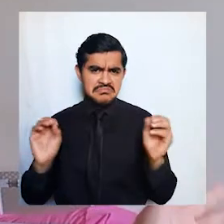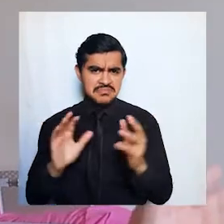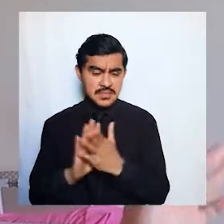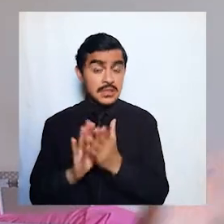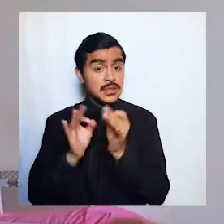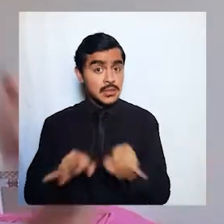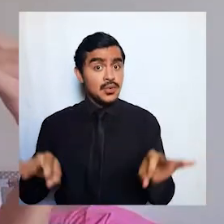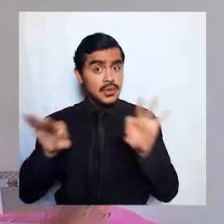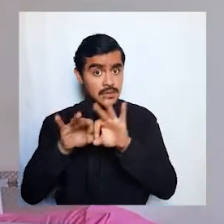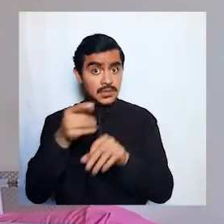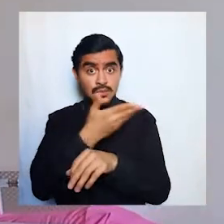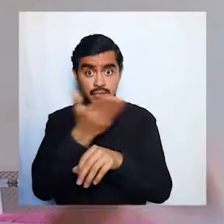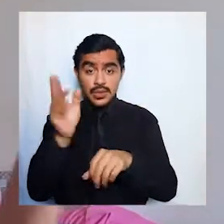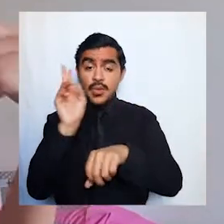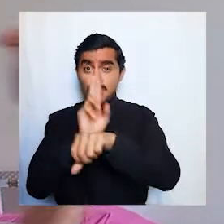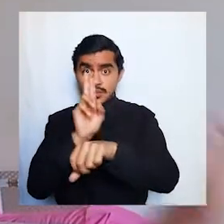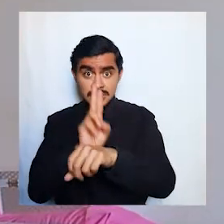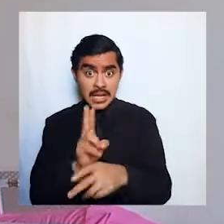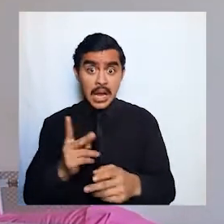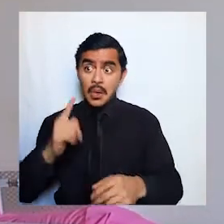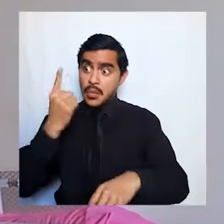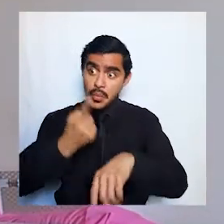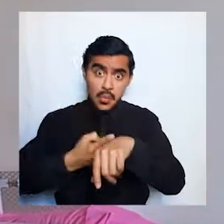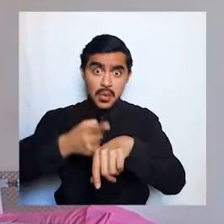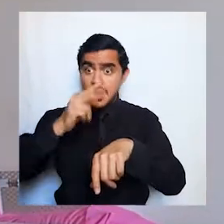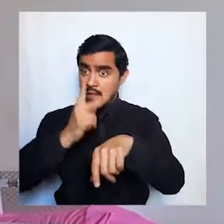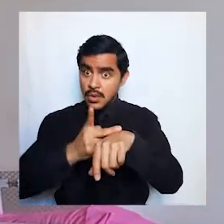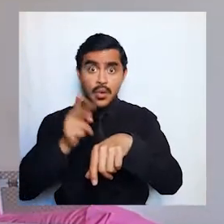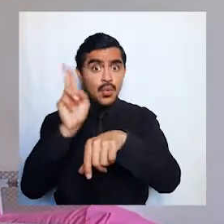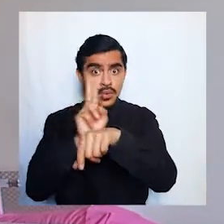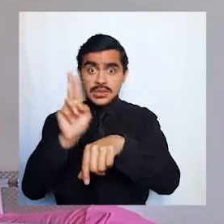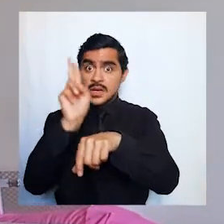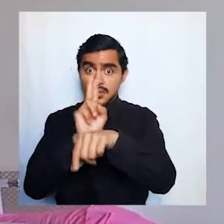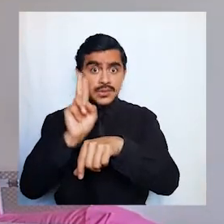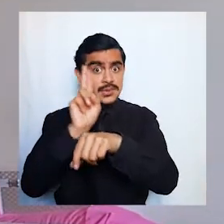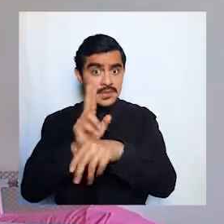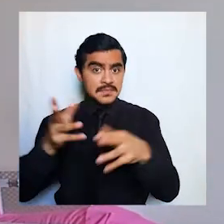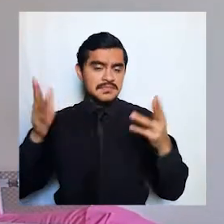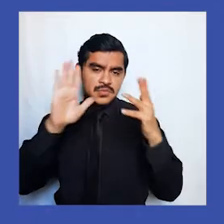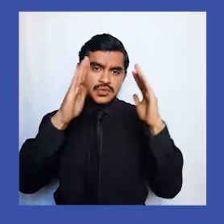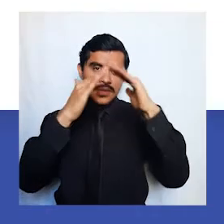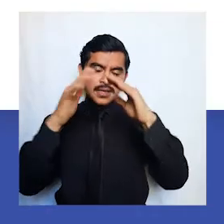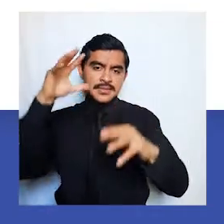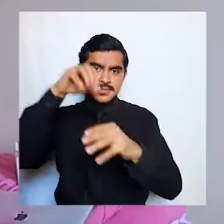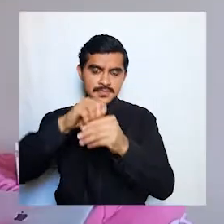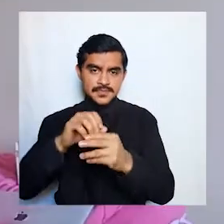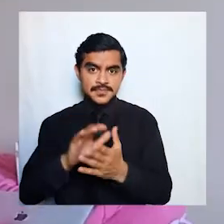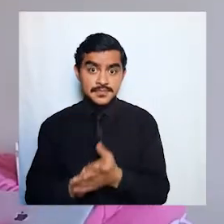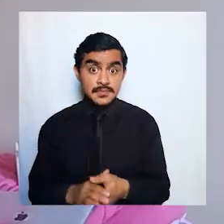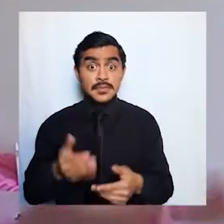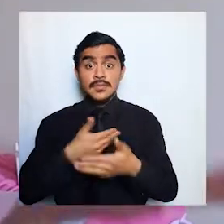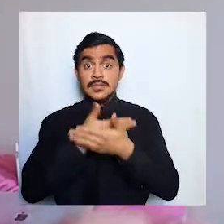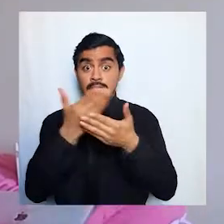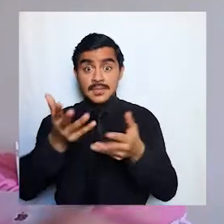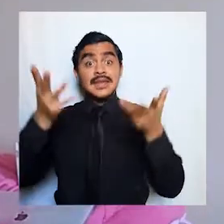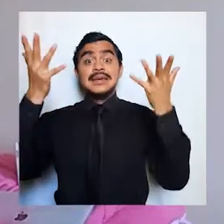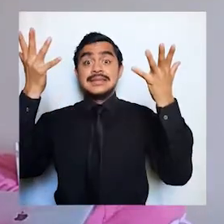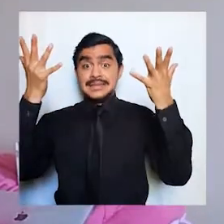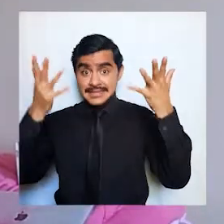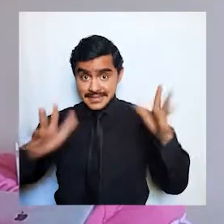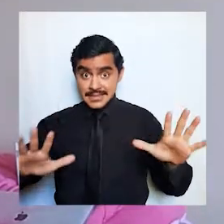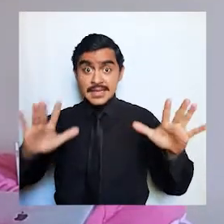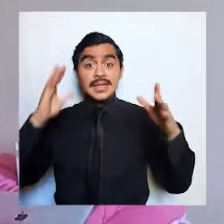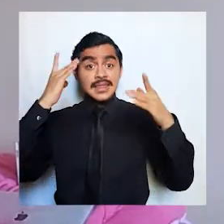muy importante utilizar reutilizar reusar todo lo que tengan en sus casas chicos una vez que ustedes ya